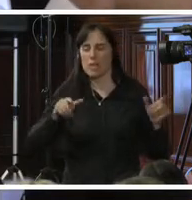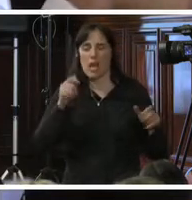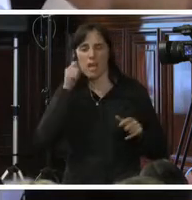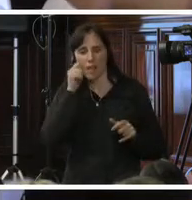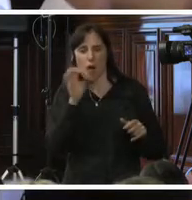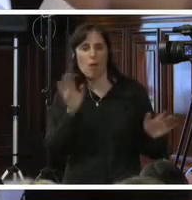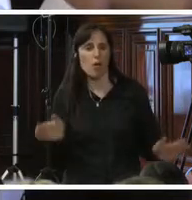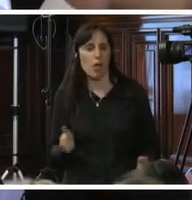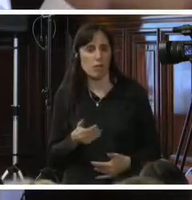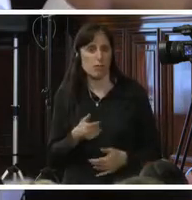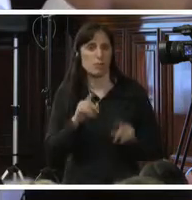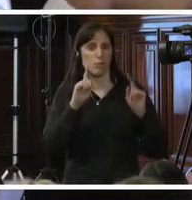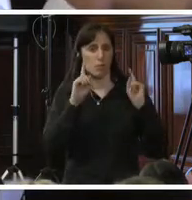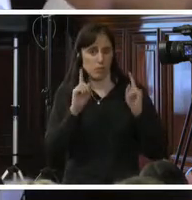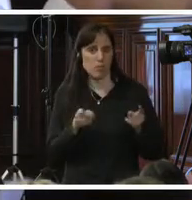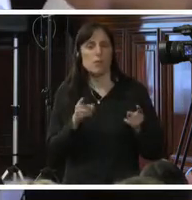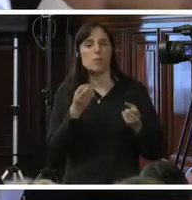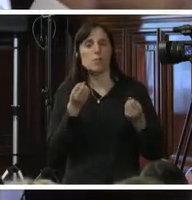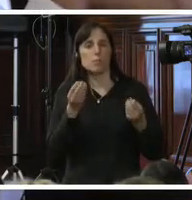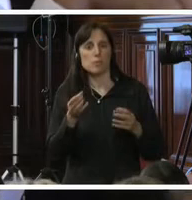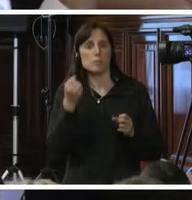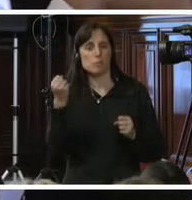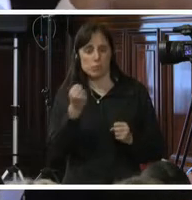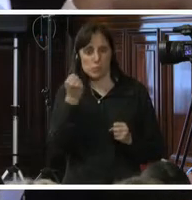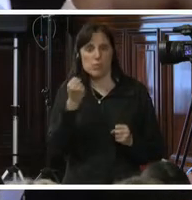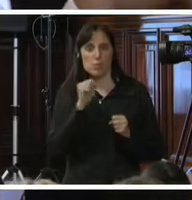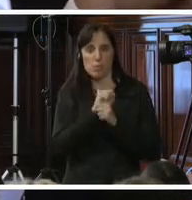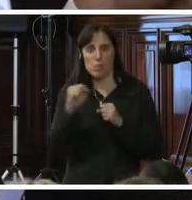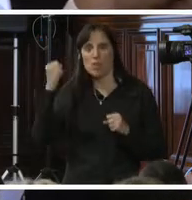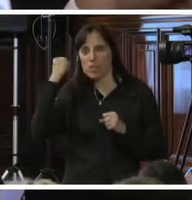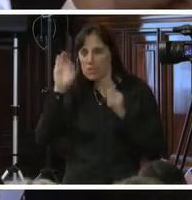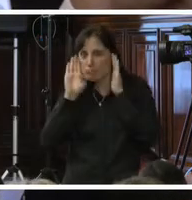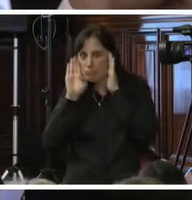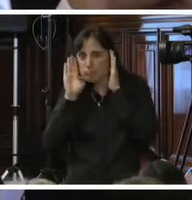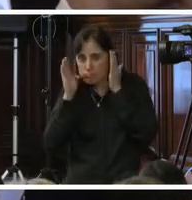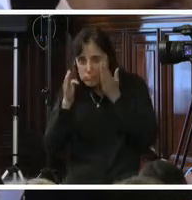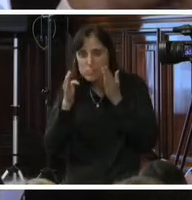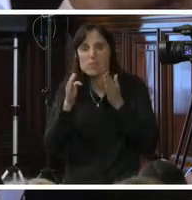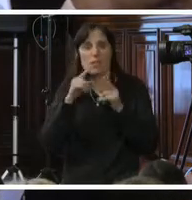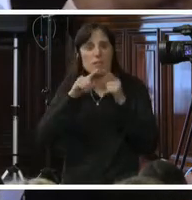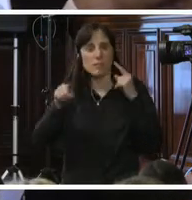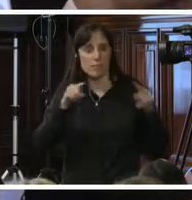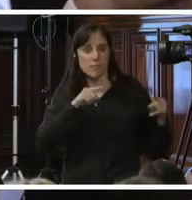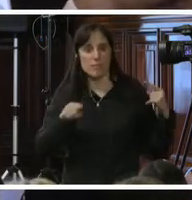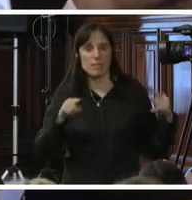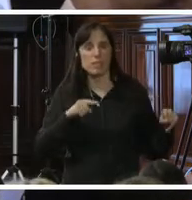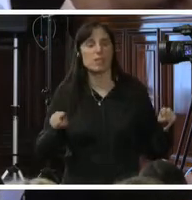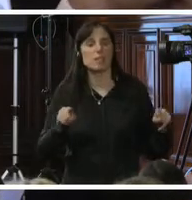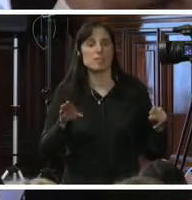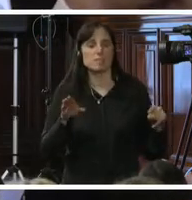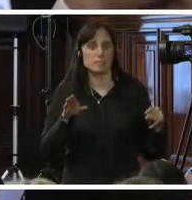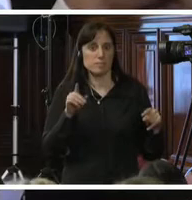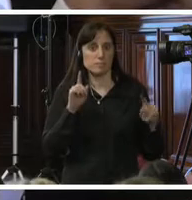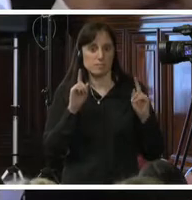víctimas de trata de personas. Por ello, es necesario que el abordaje integral del delito incorpore de manera transversal enfoques diferenciales y